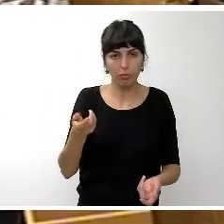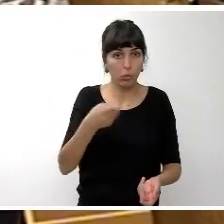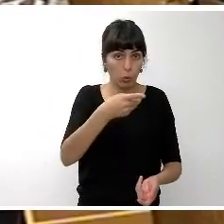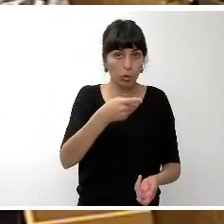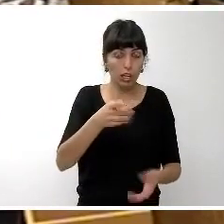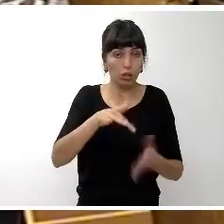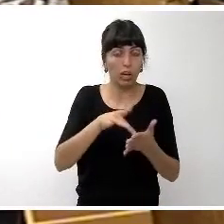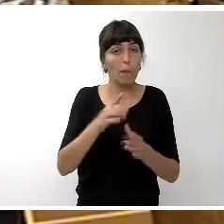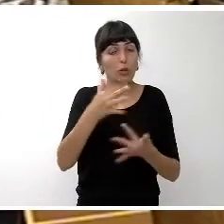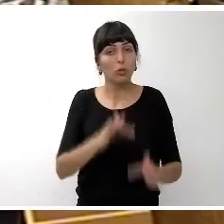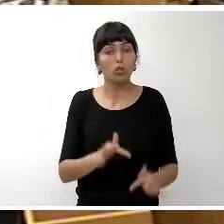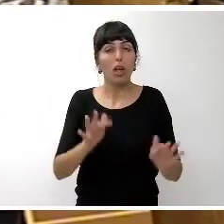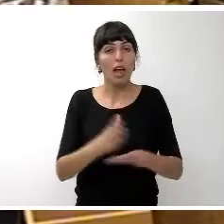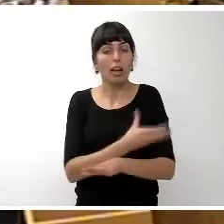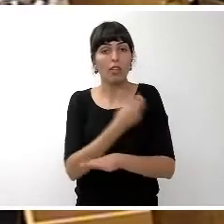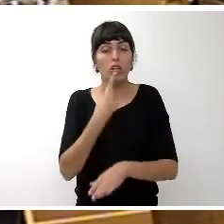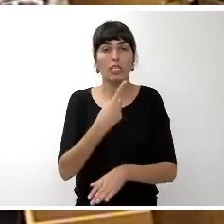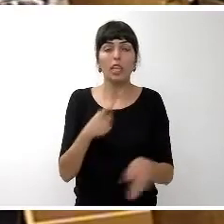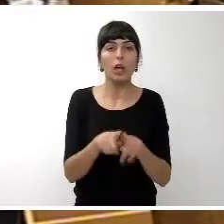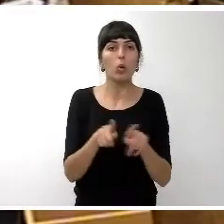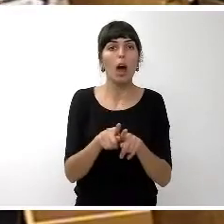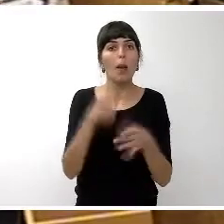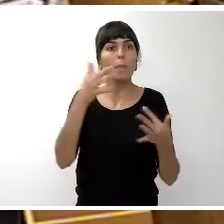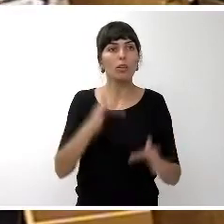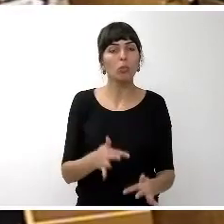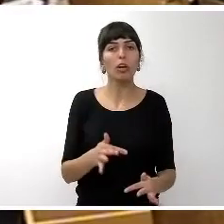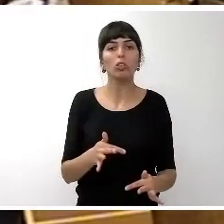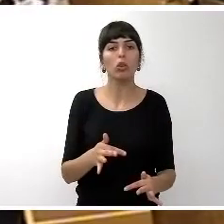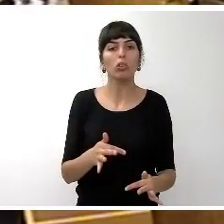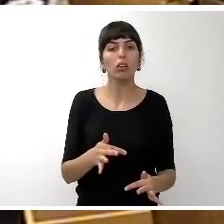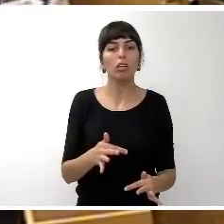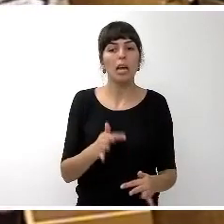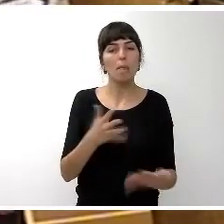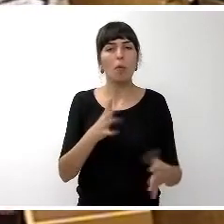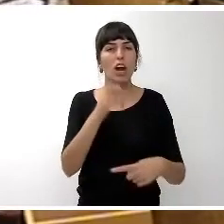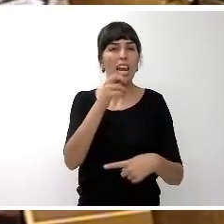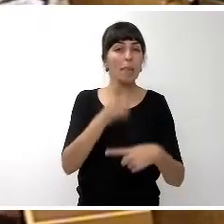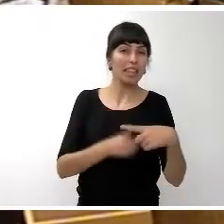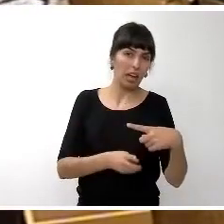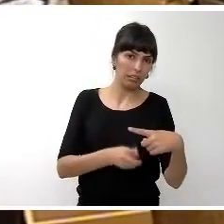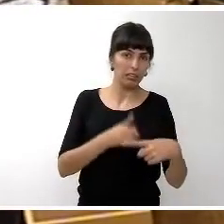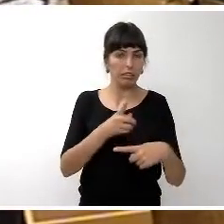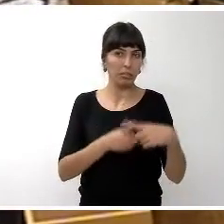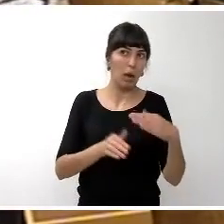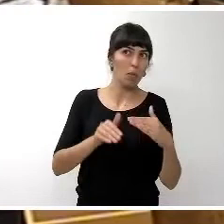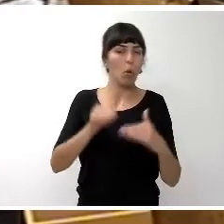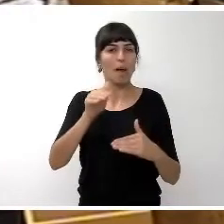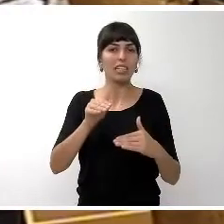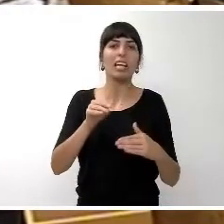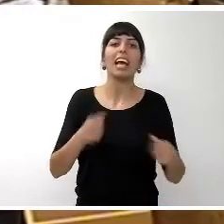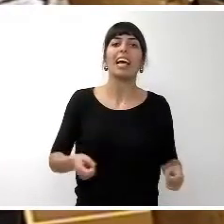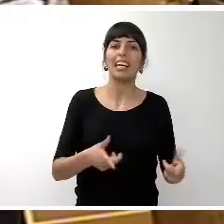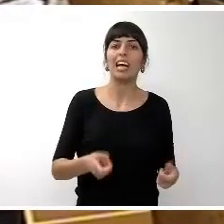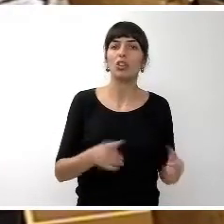presupuestos del cabildo de manera que lo sitúa hasta un poquito más de la mitad el gasto en materia en materia social ¿no?